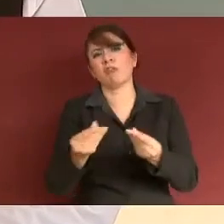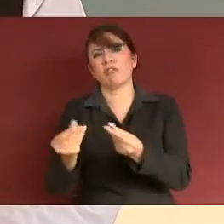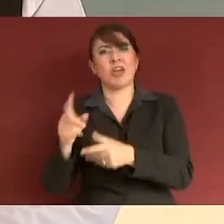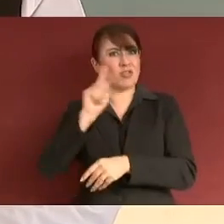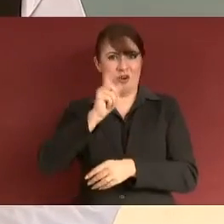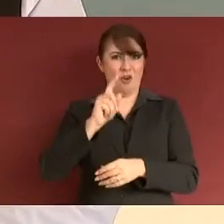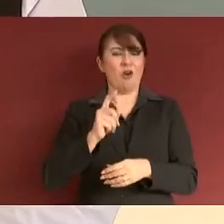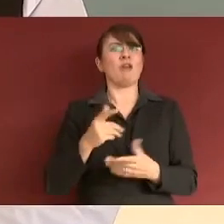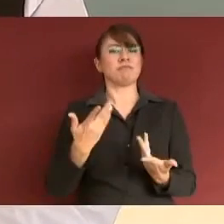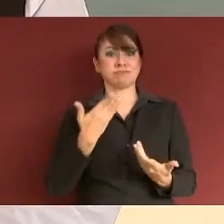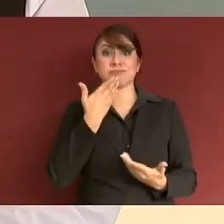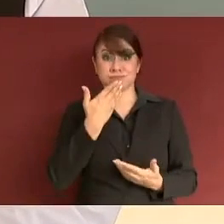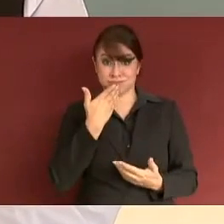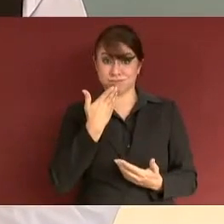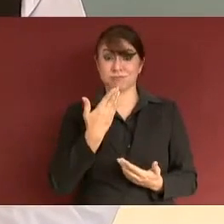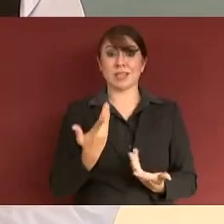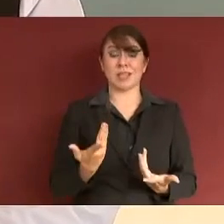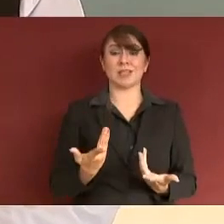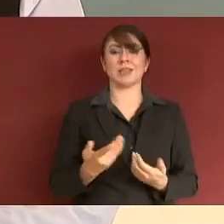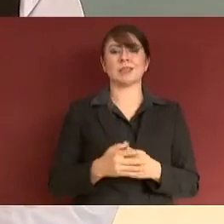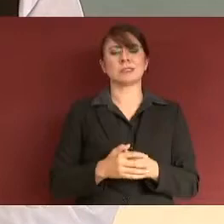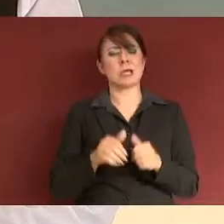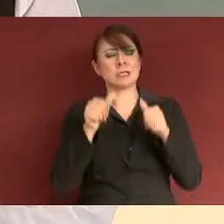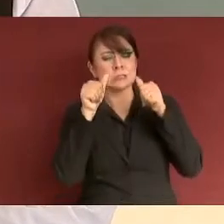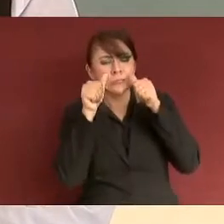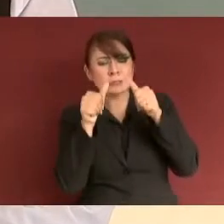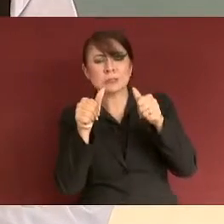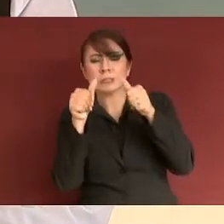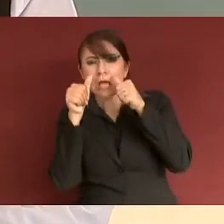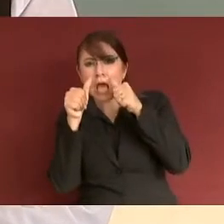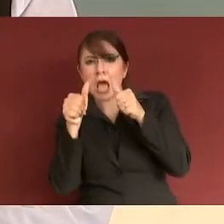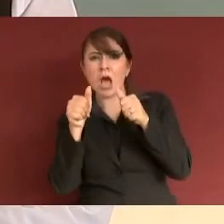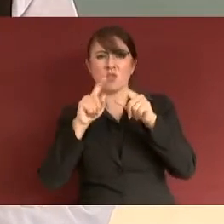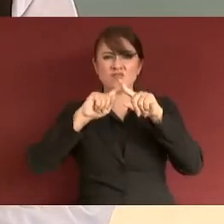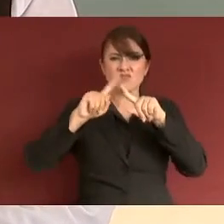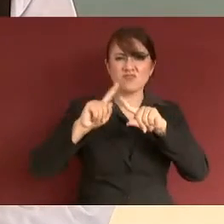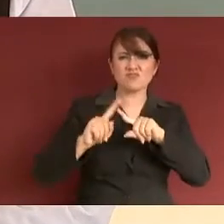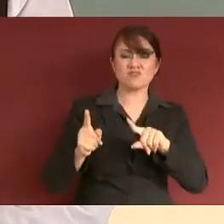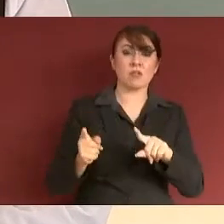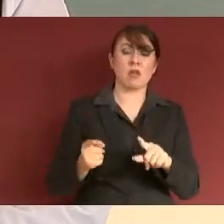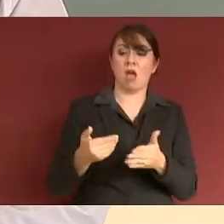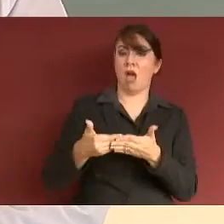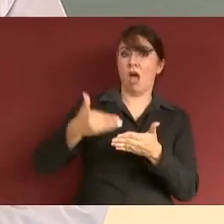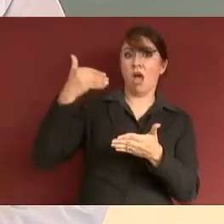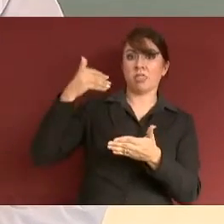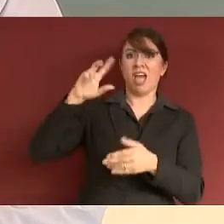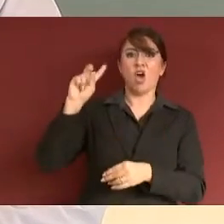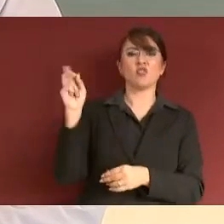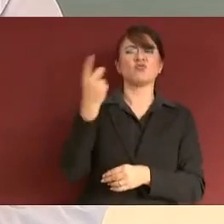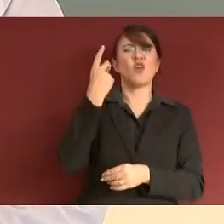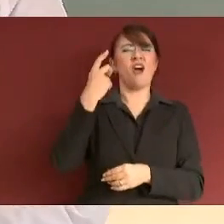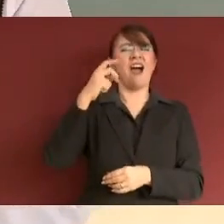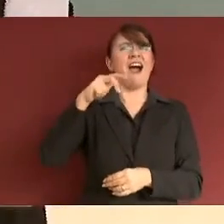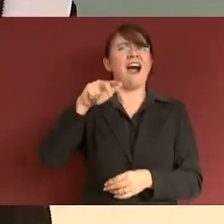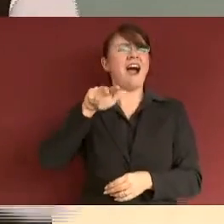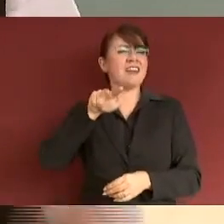recurso, sino está pendiente de detalles tan pequeños como que cuando estaba el dólar a 18,